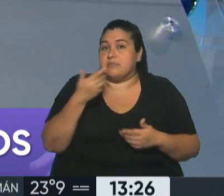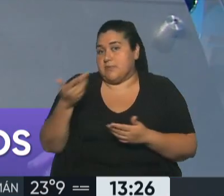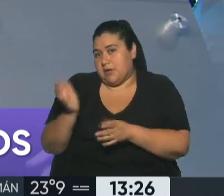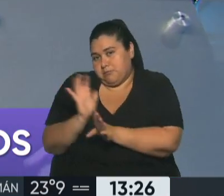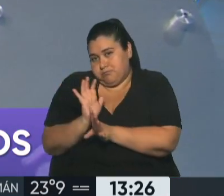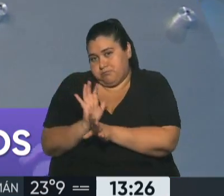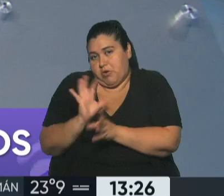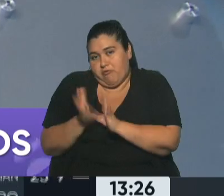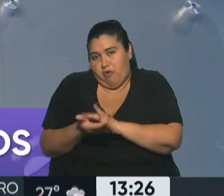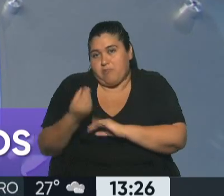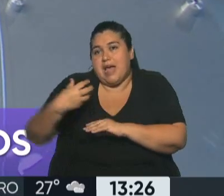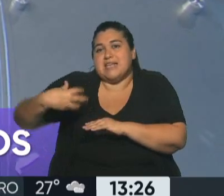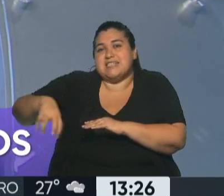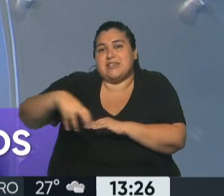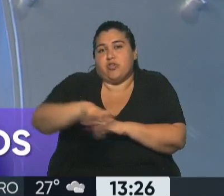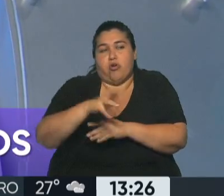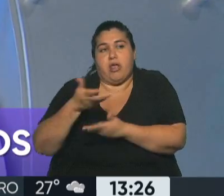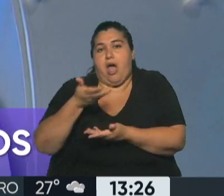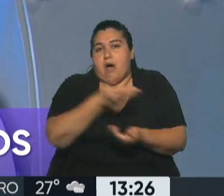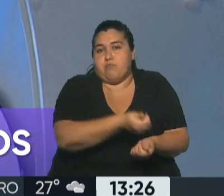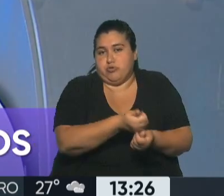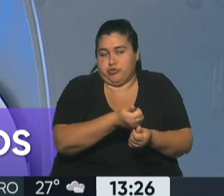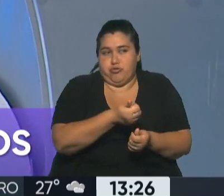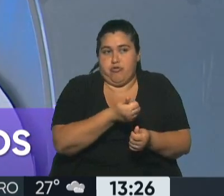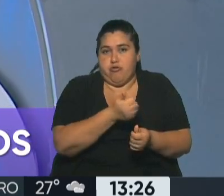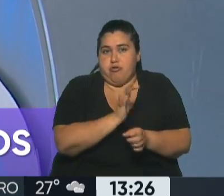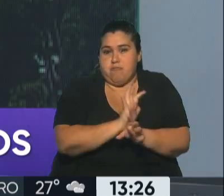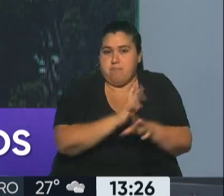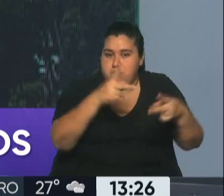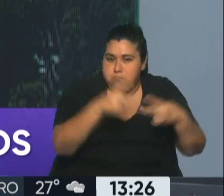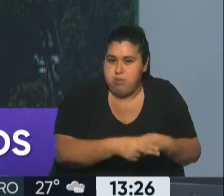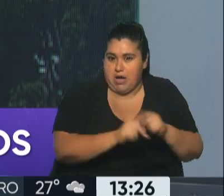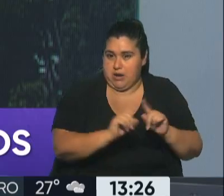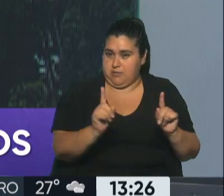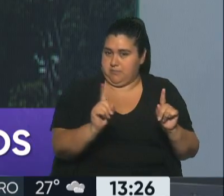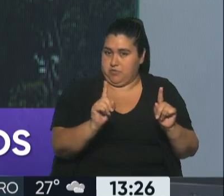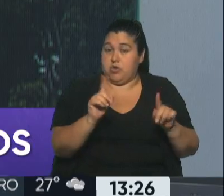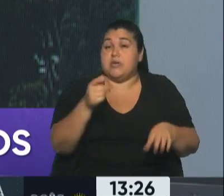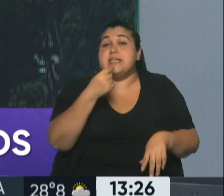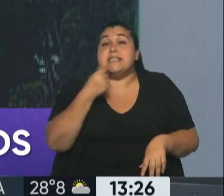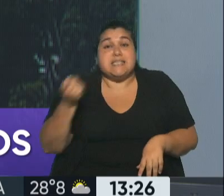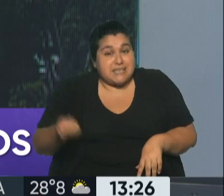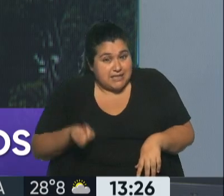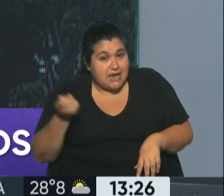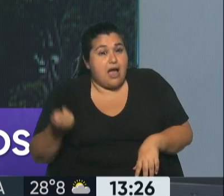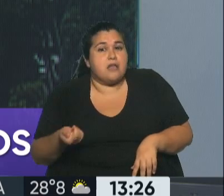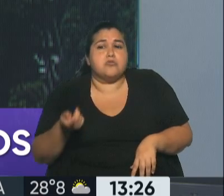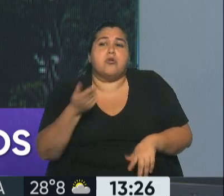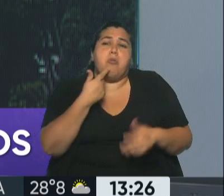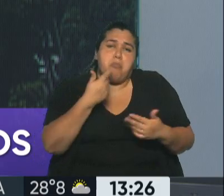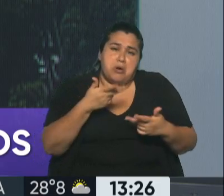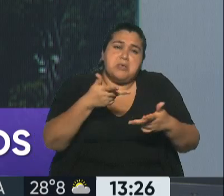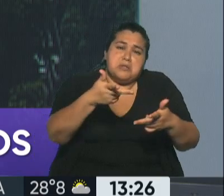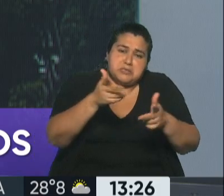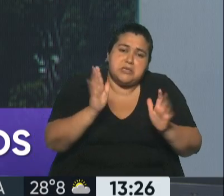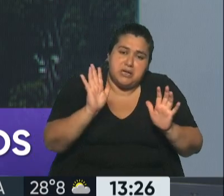apoyo de algunos sectores al gobernador para que lo pueda hacer tampoco. Más allá de que los sindicatos podrían haberle hecho algún lío en este